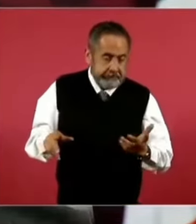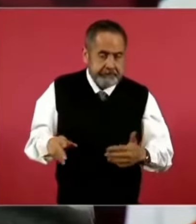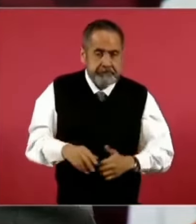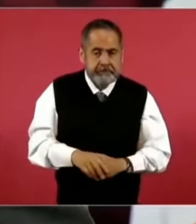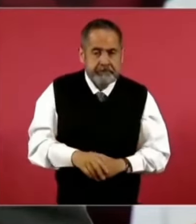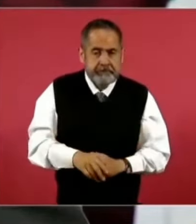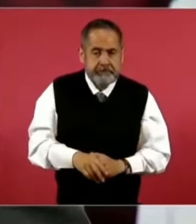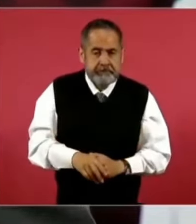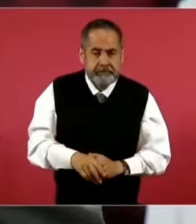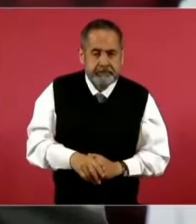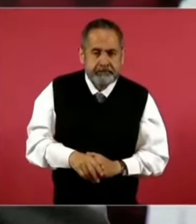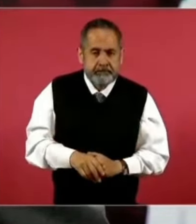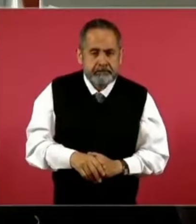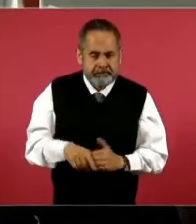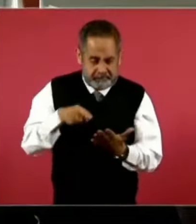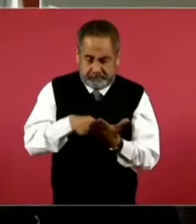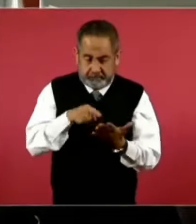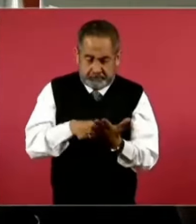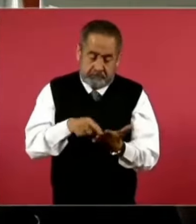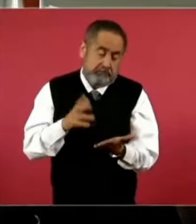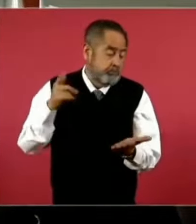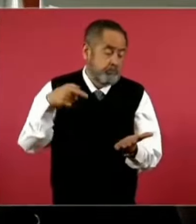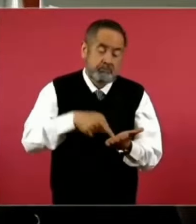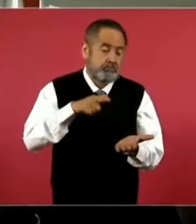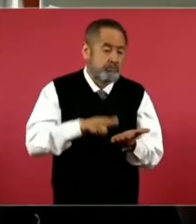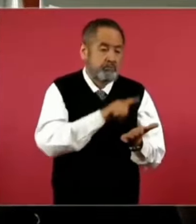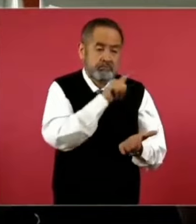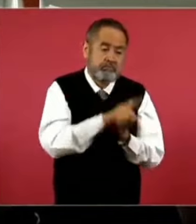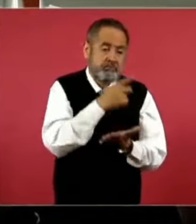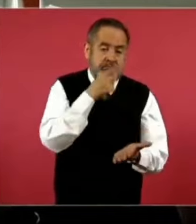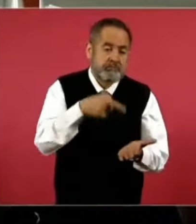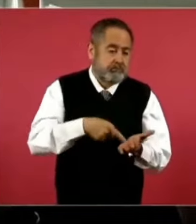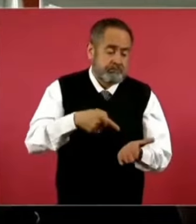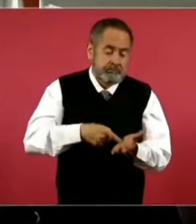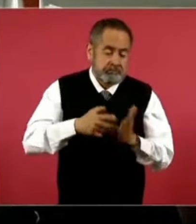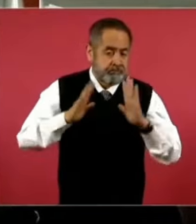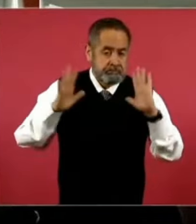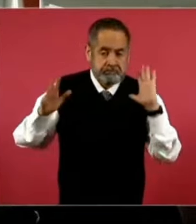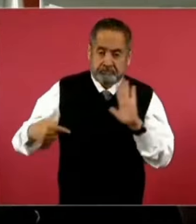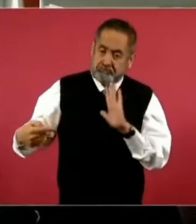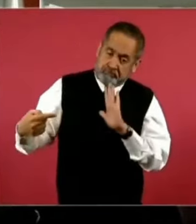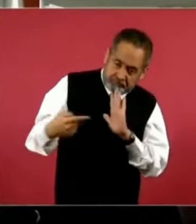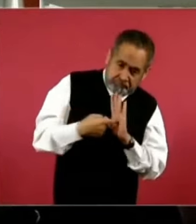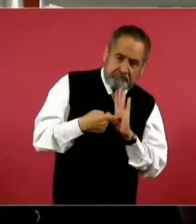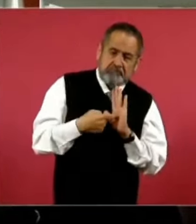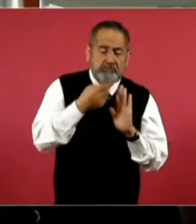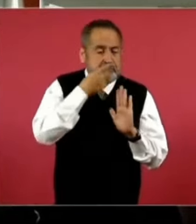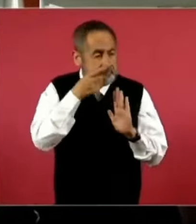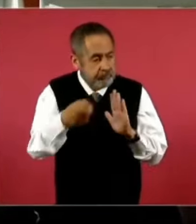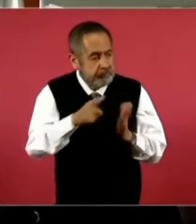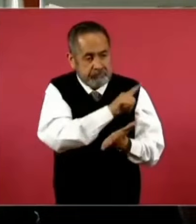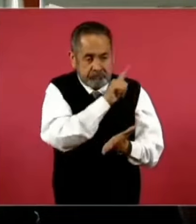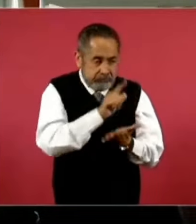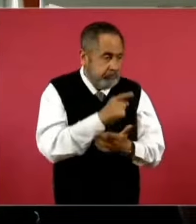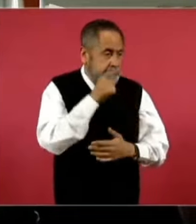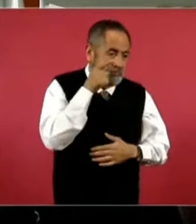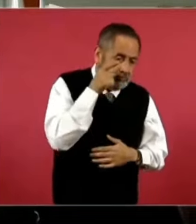de manera estricta, conforme lo